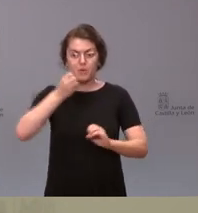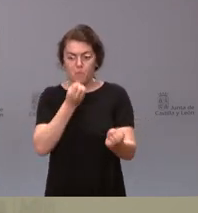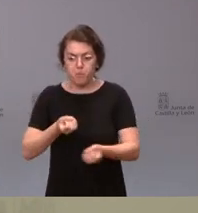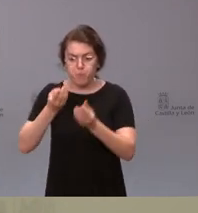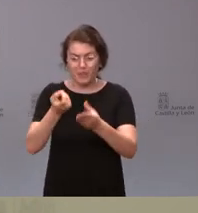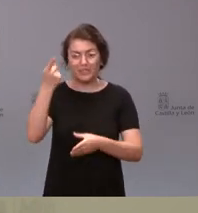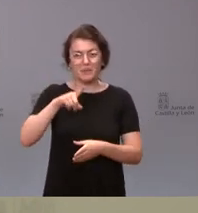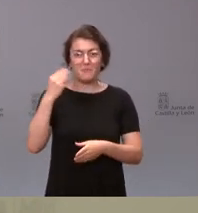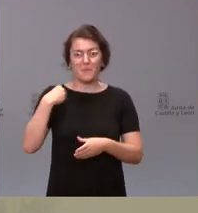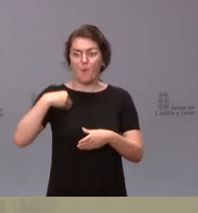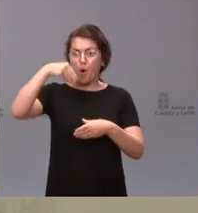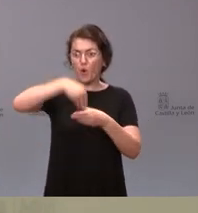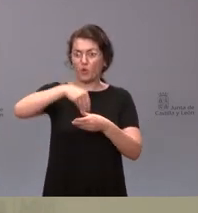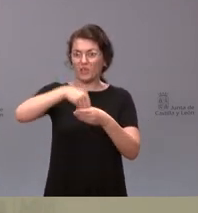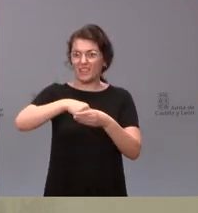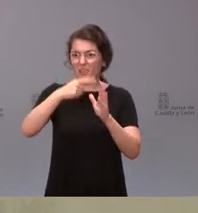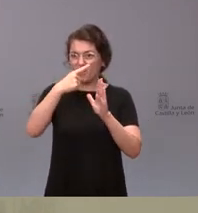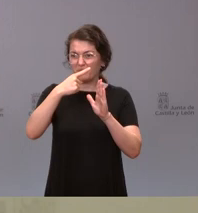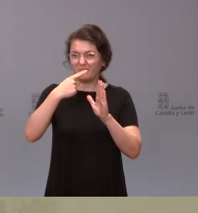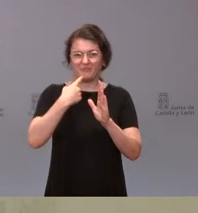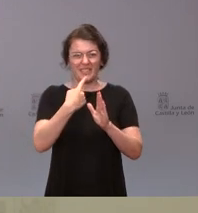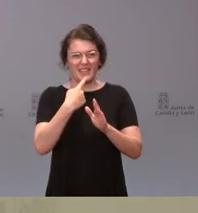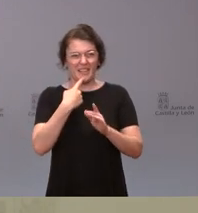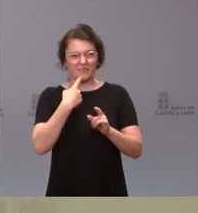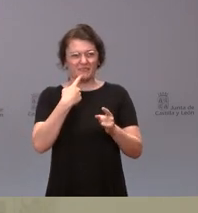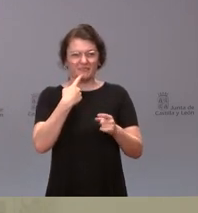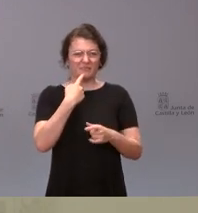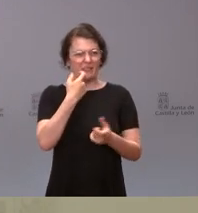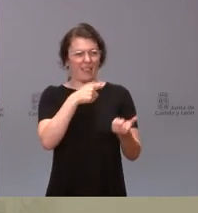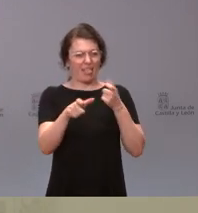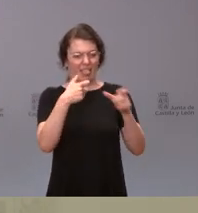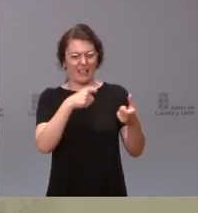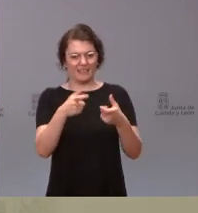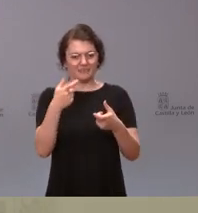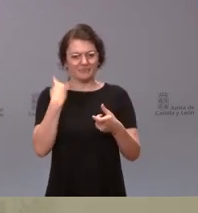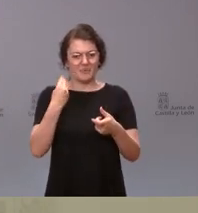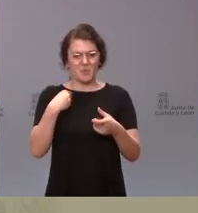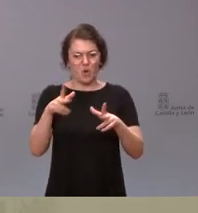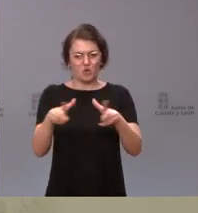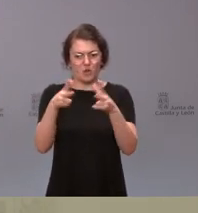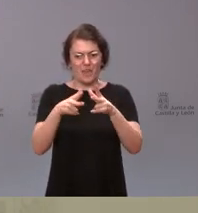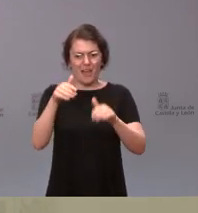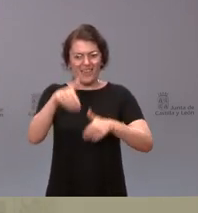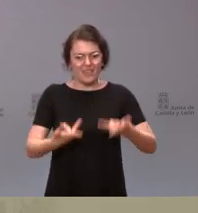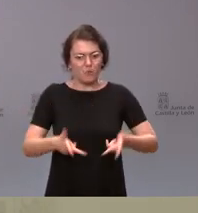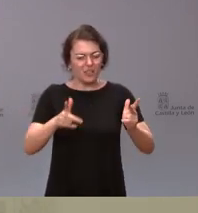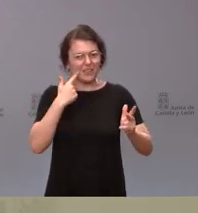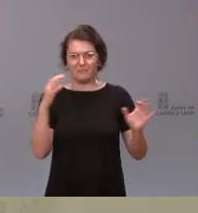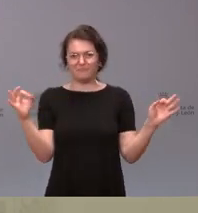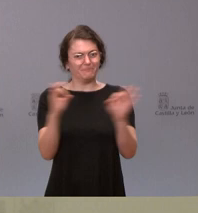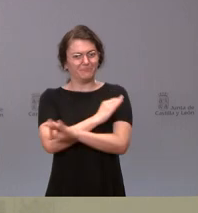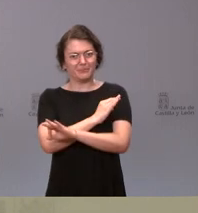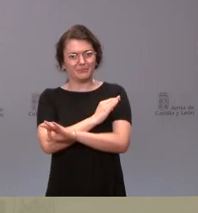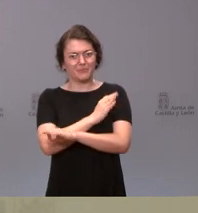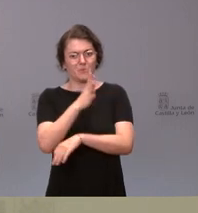contenido de los mensajes con calificativos impropios de una sociedad democrática que cuestionan de forma injustificada el papel del empresariado